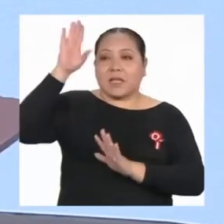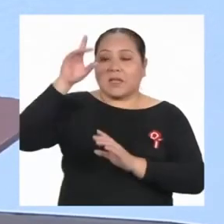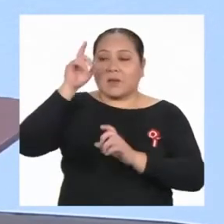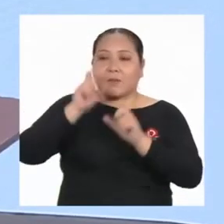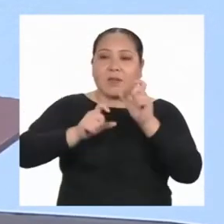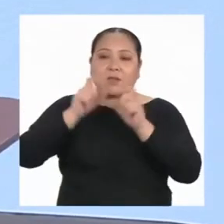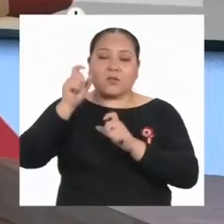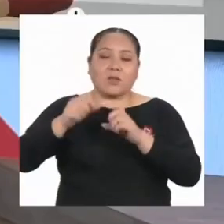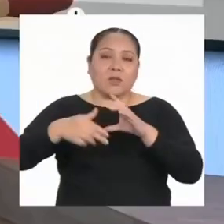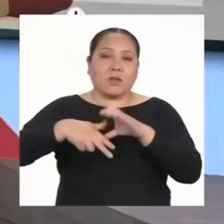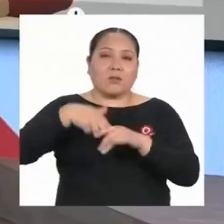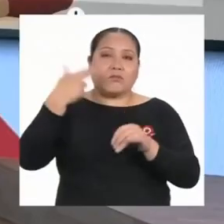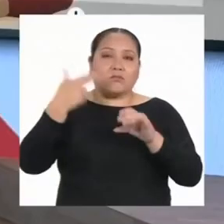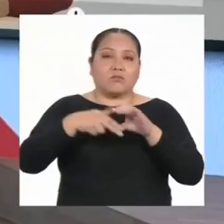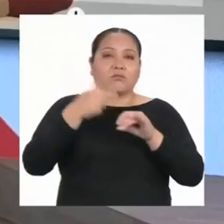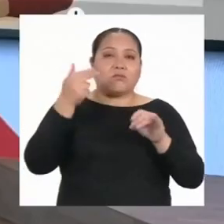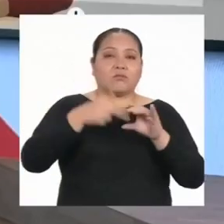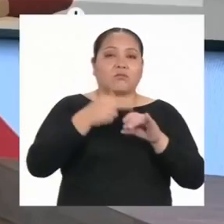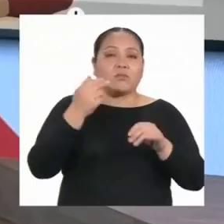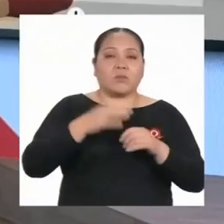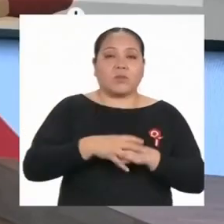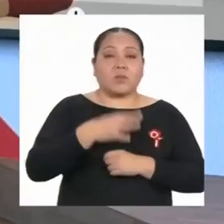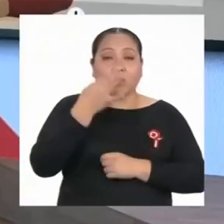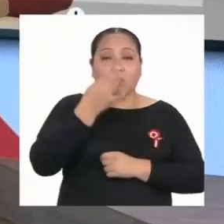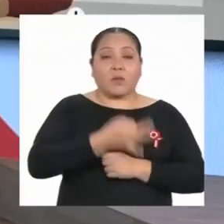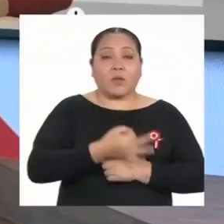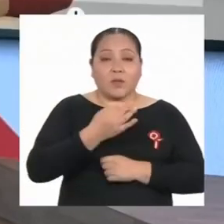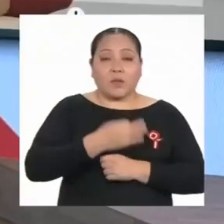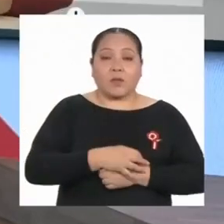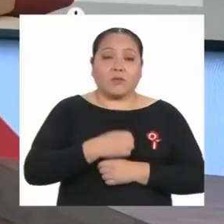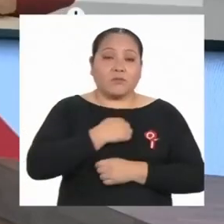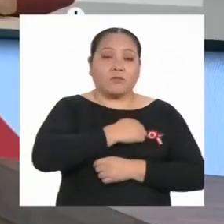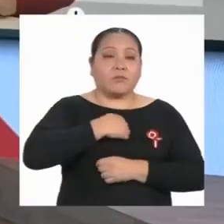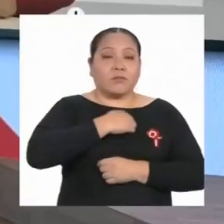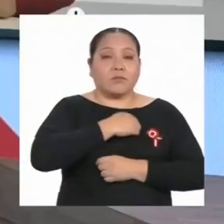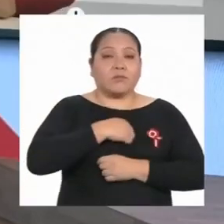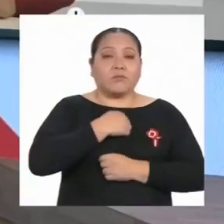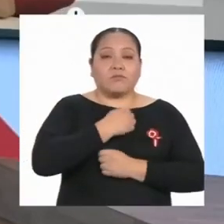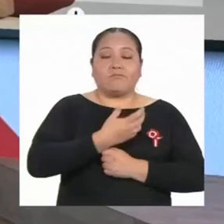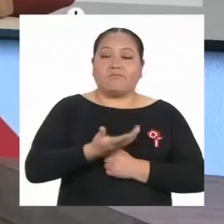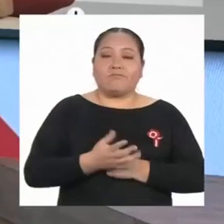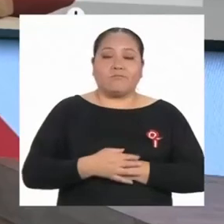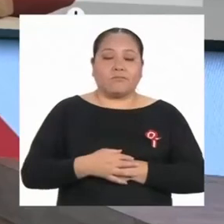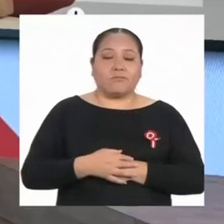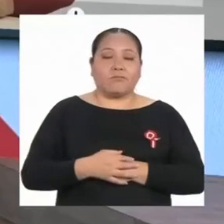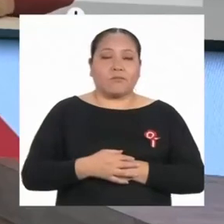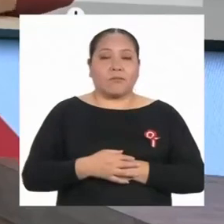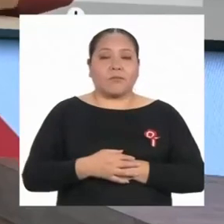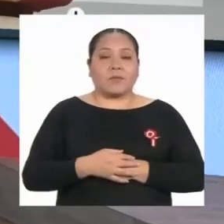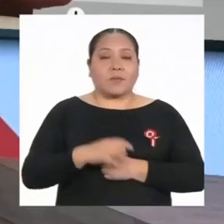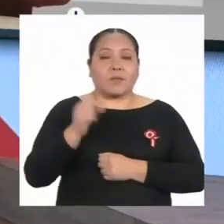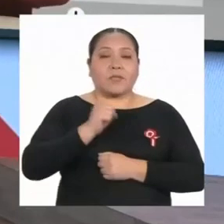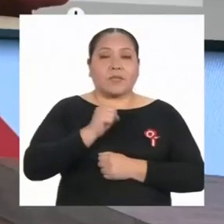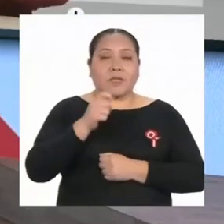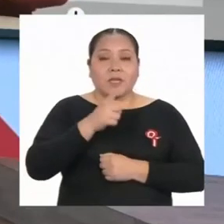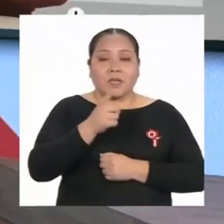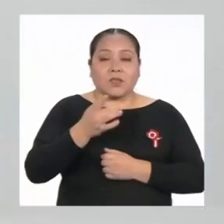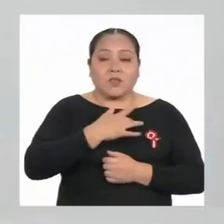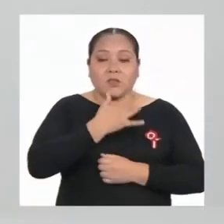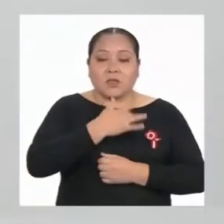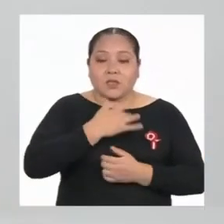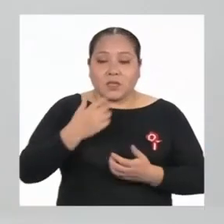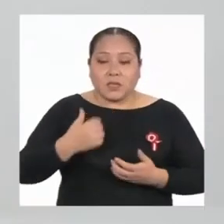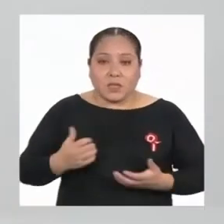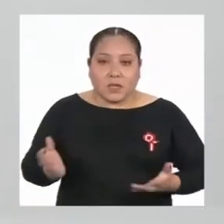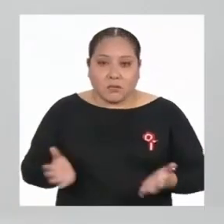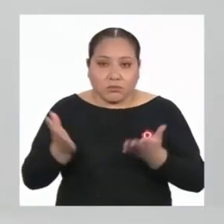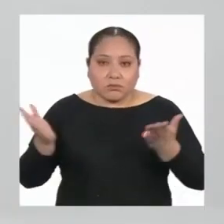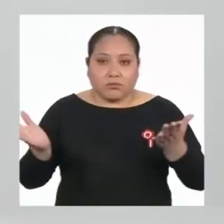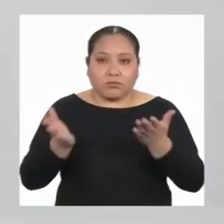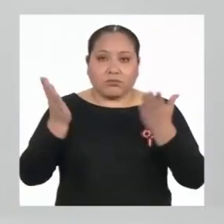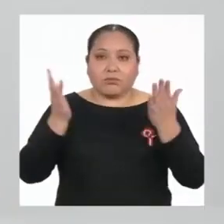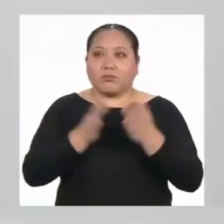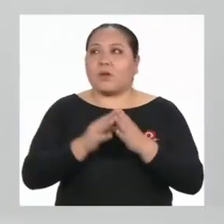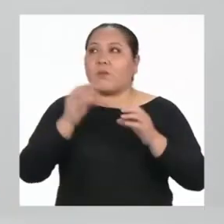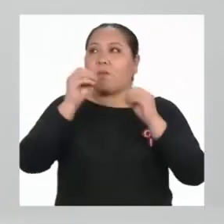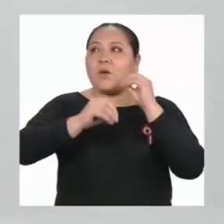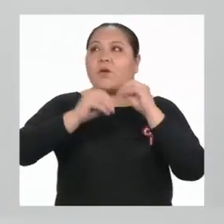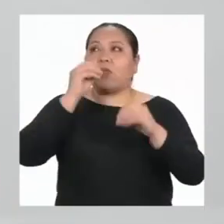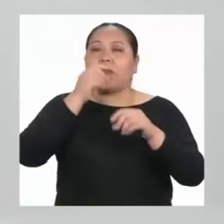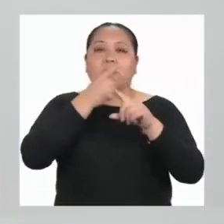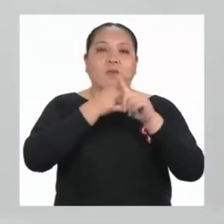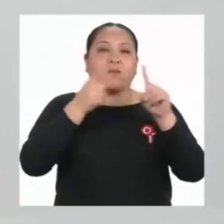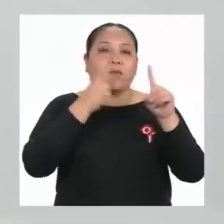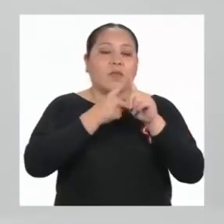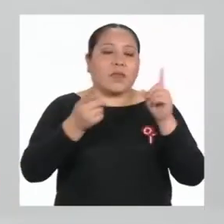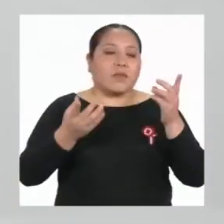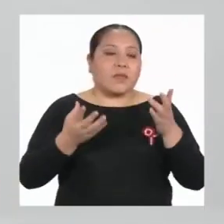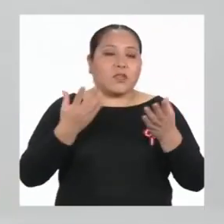abandono escolar. Es una realidad muy dura. Así es. Y nos motiva a trabajar para generar condiciones de